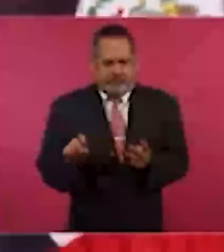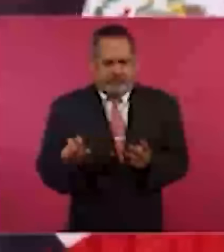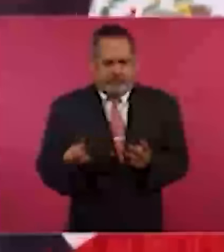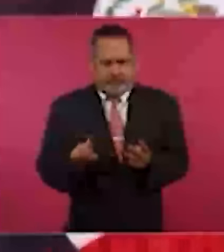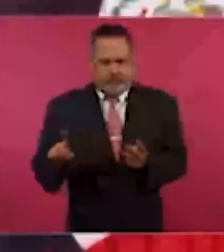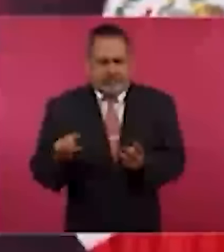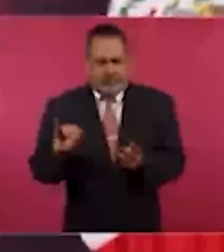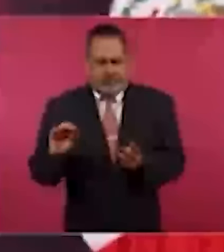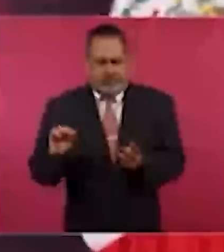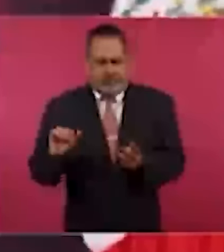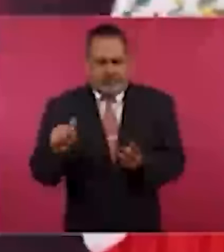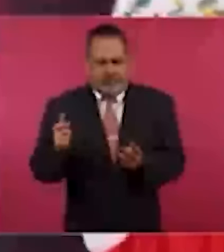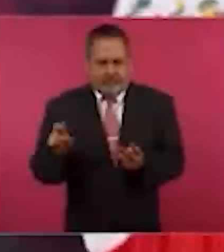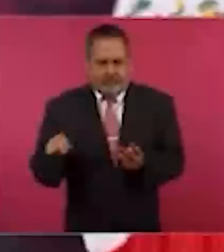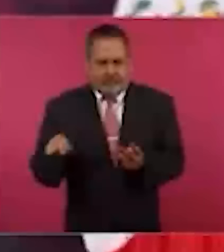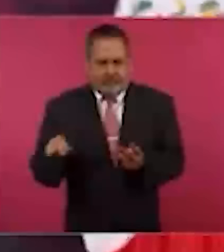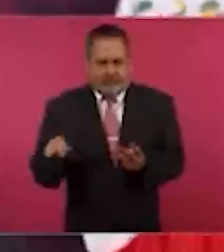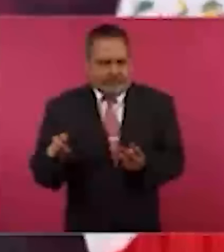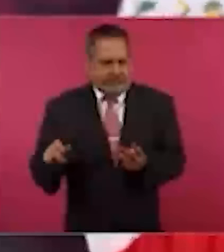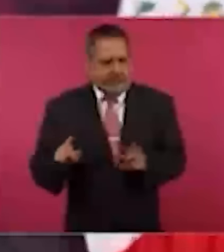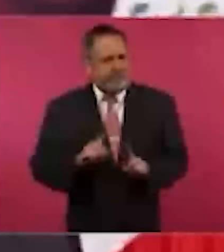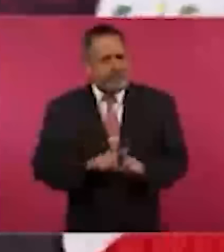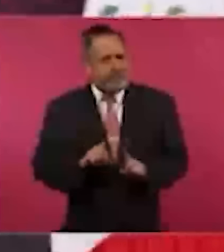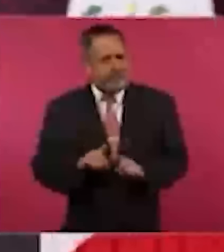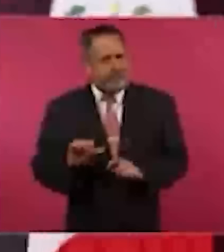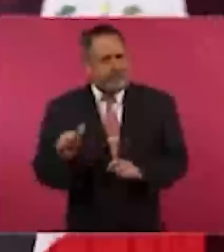y así.